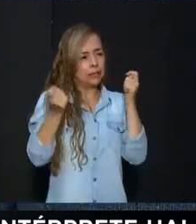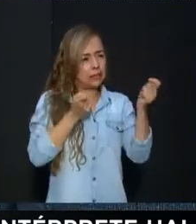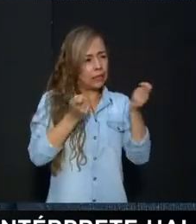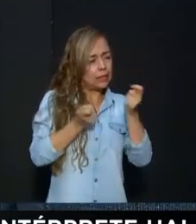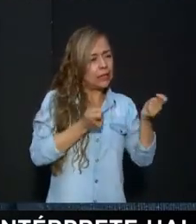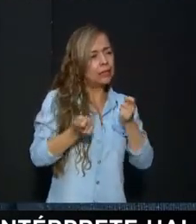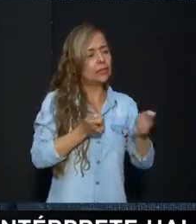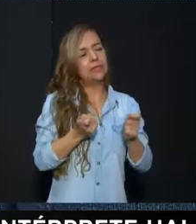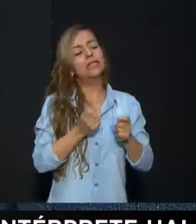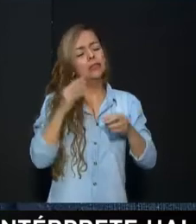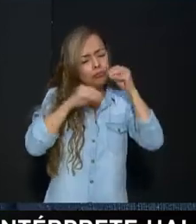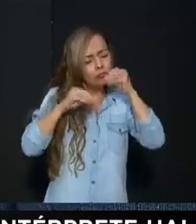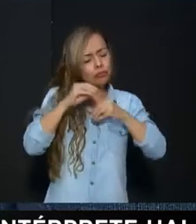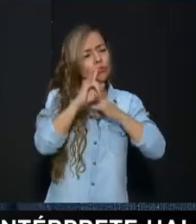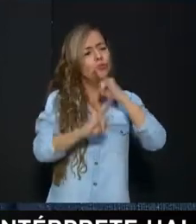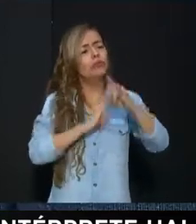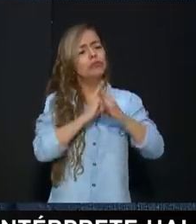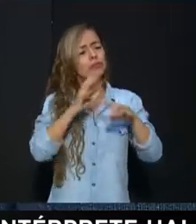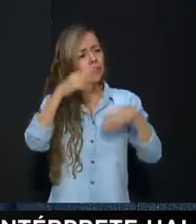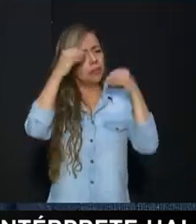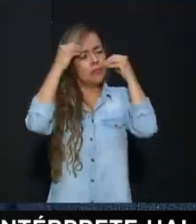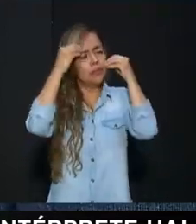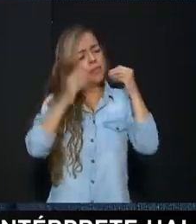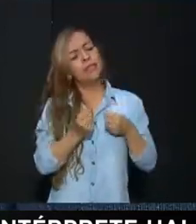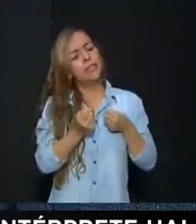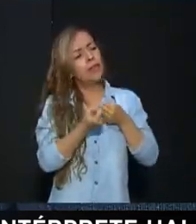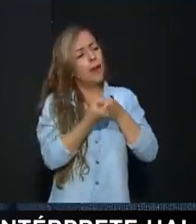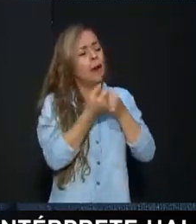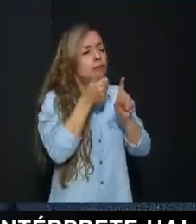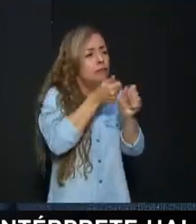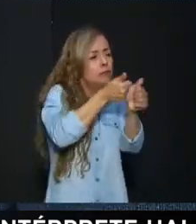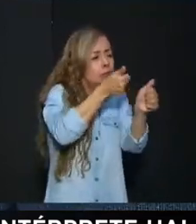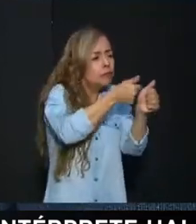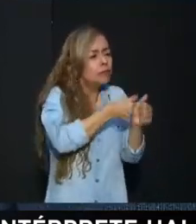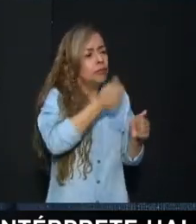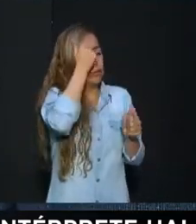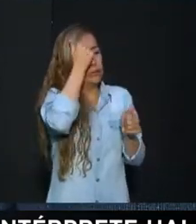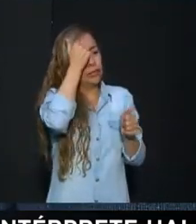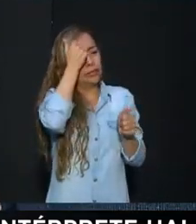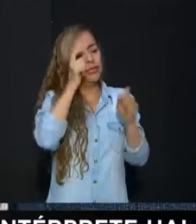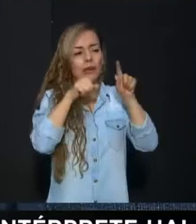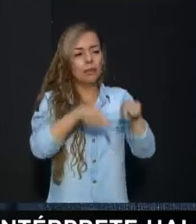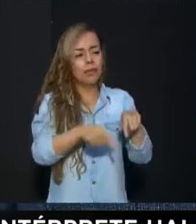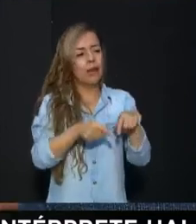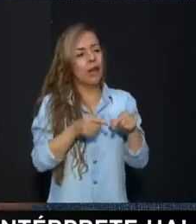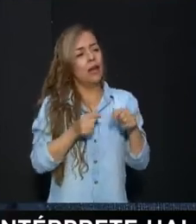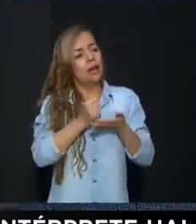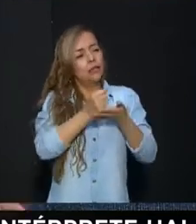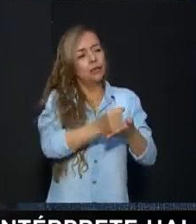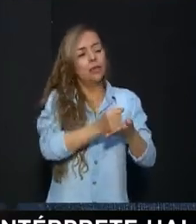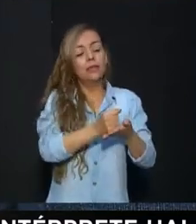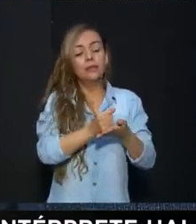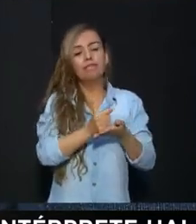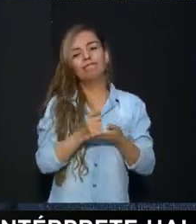aprendizaje De formar a los docentes De acompañarlos Ahorita a doña Daisy se le cortó un poquitico La comunicación Y yo pienso que es muy válido